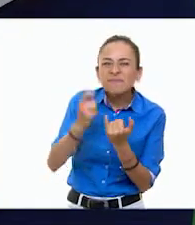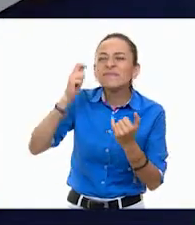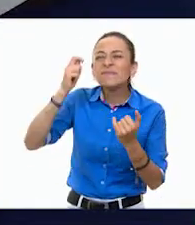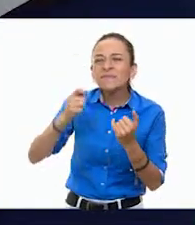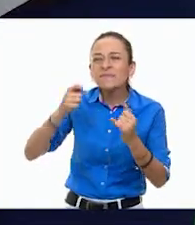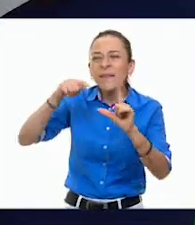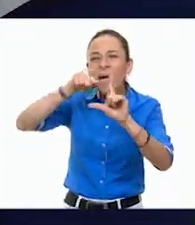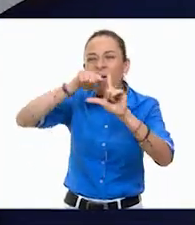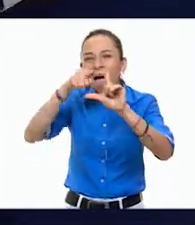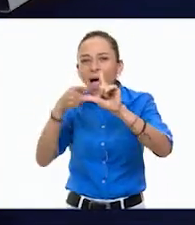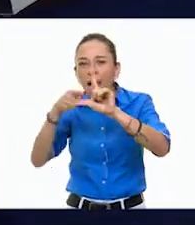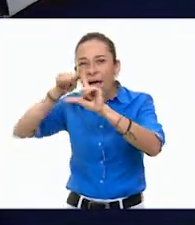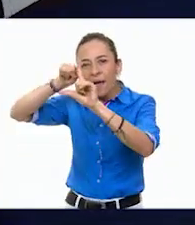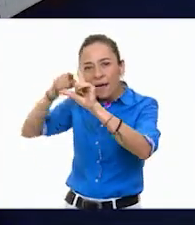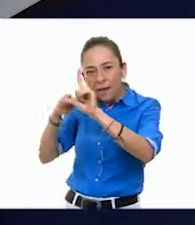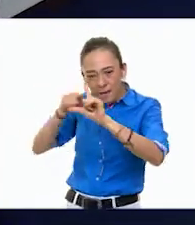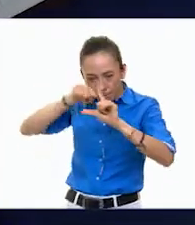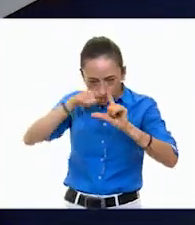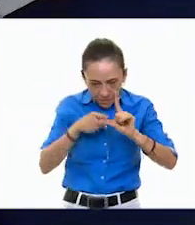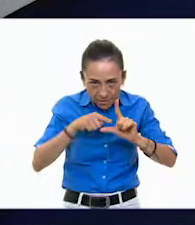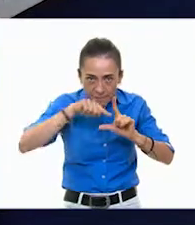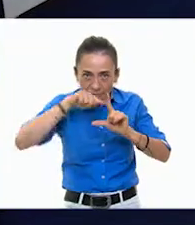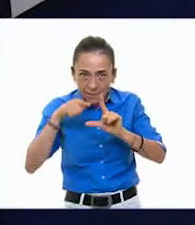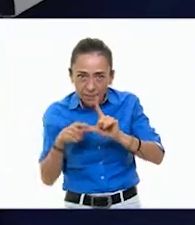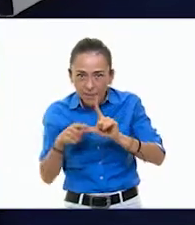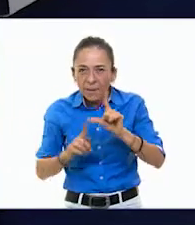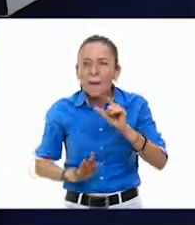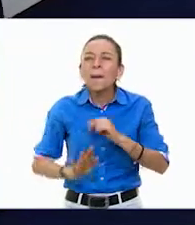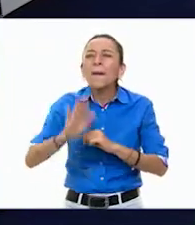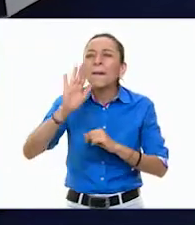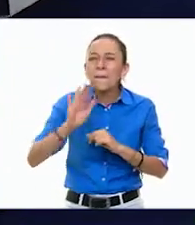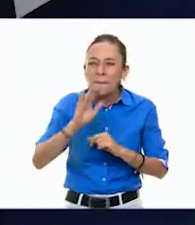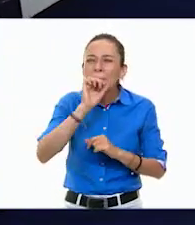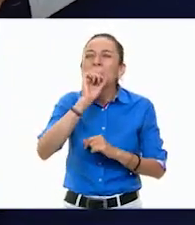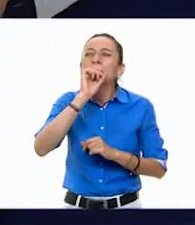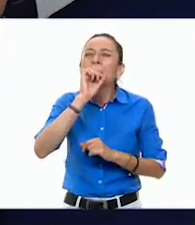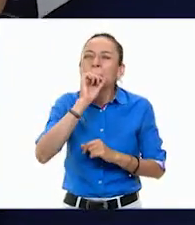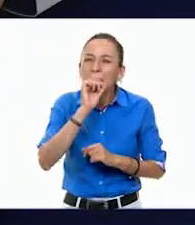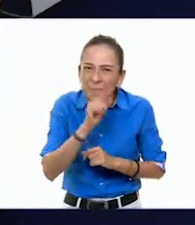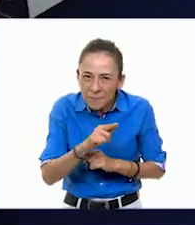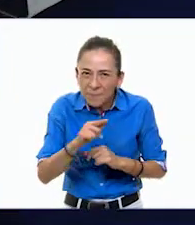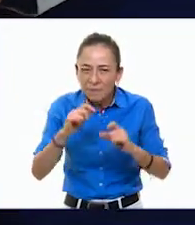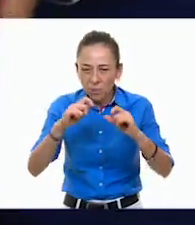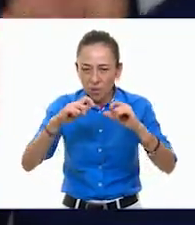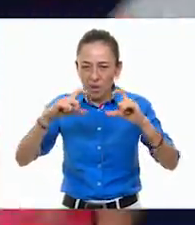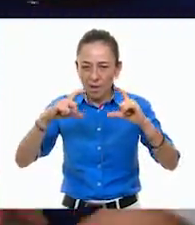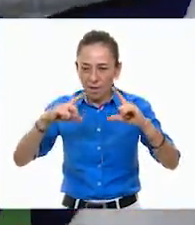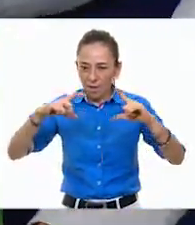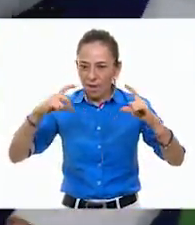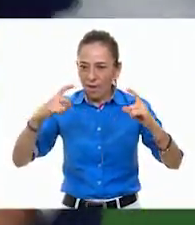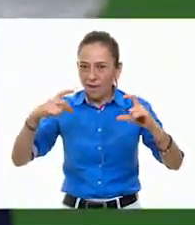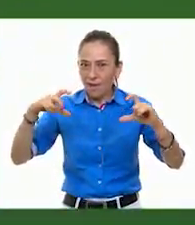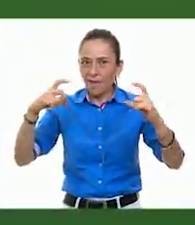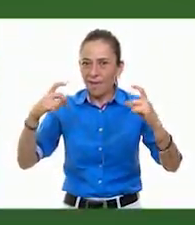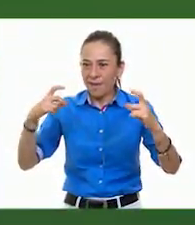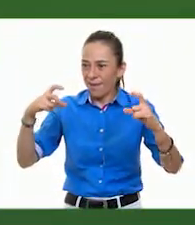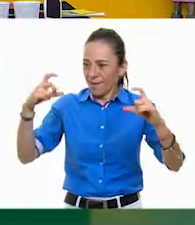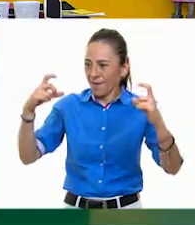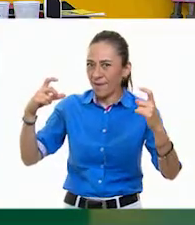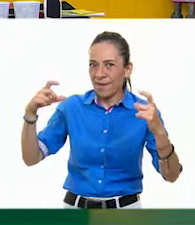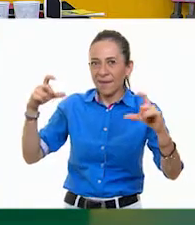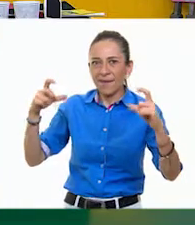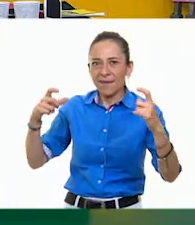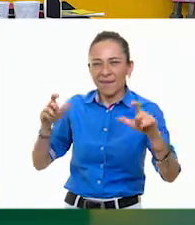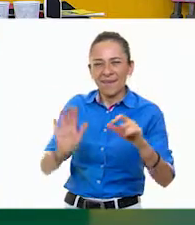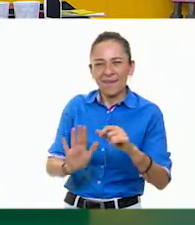como si fueran arcos. Ok, muy que sea como una vibración. Ya podemos irlo adornando después poco a poco, ¿no?